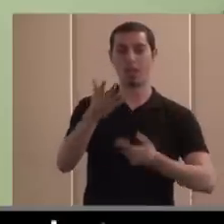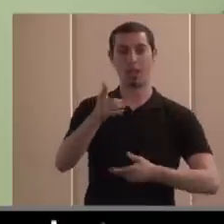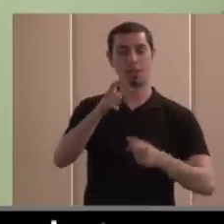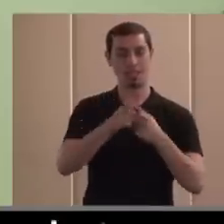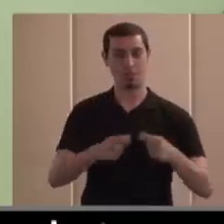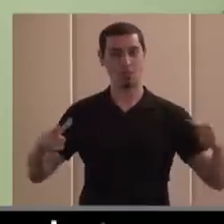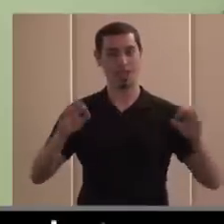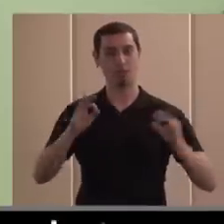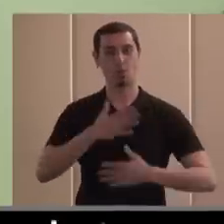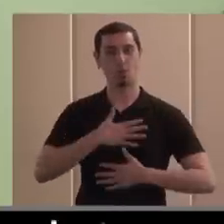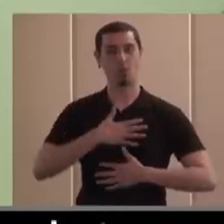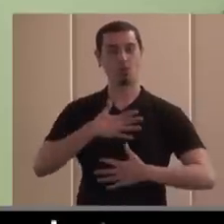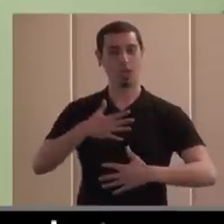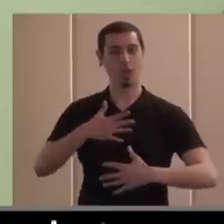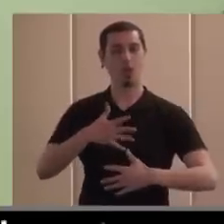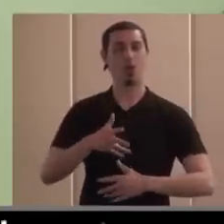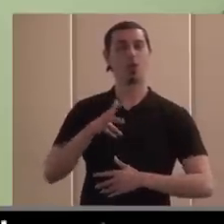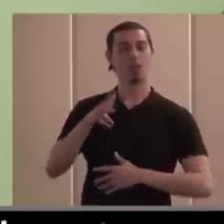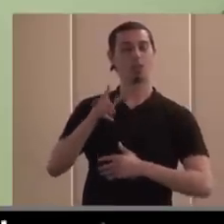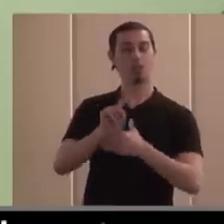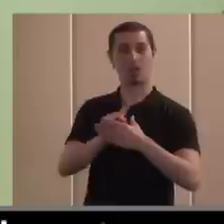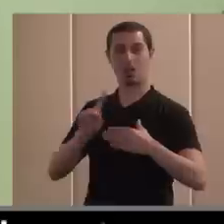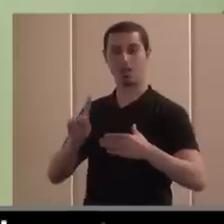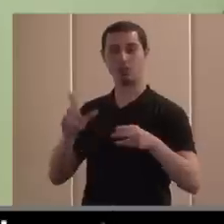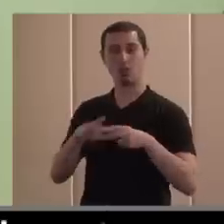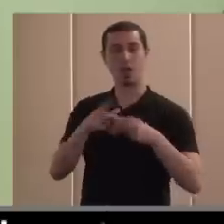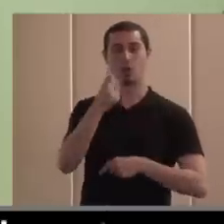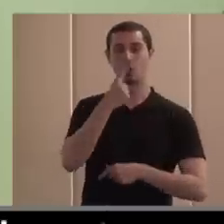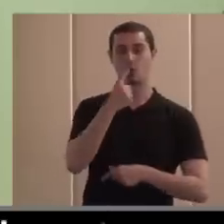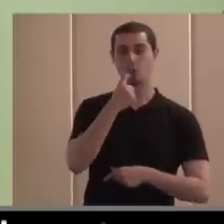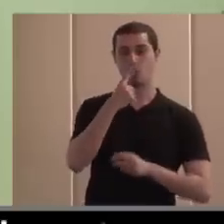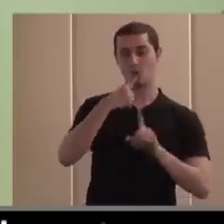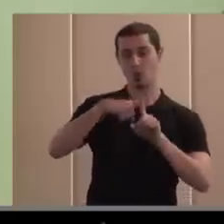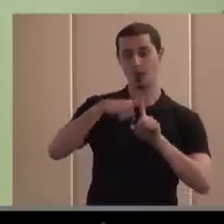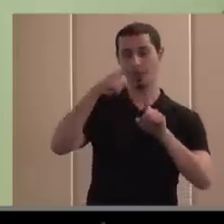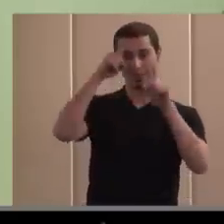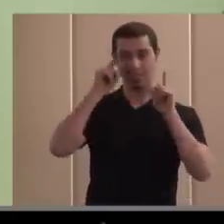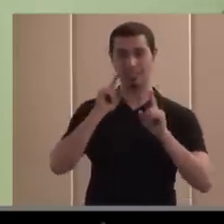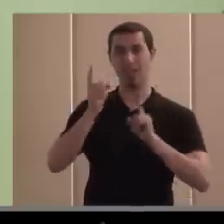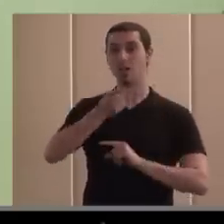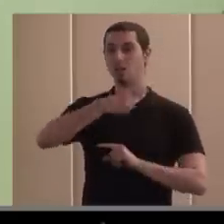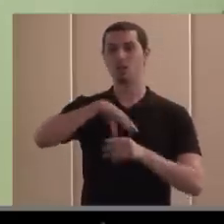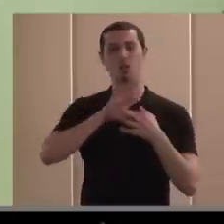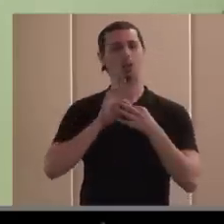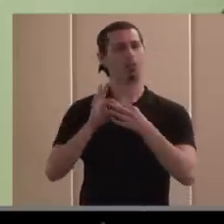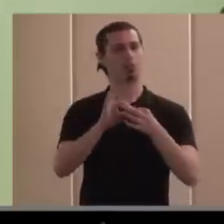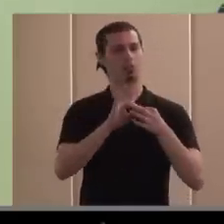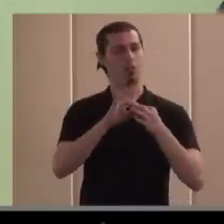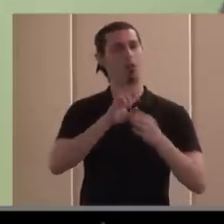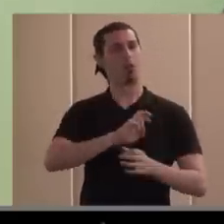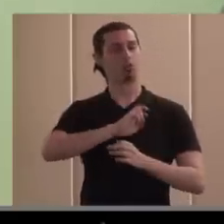plataforma de lucha contra la pobreza y la exclusión social Cruz Roja y Cáritas con Cruz Roja y Cáritas somos además socios en otros